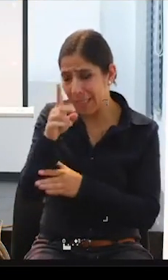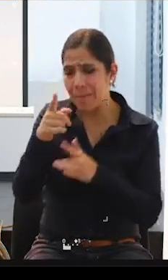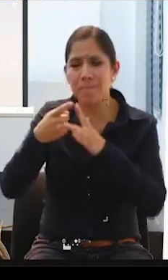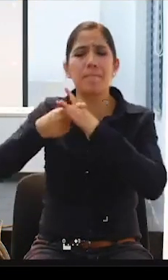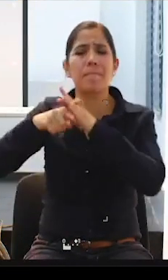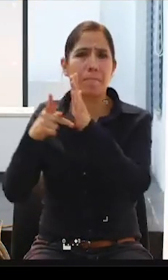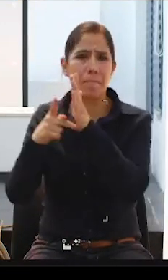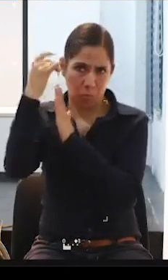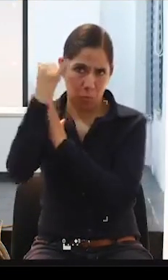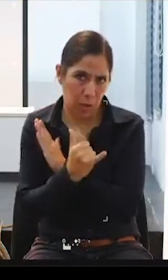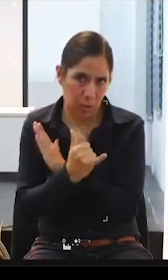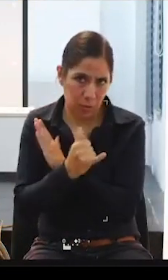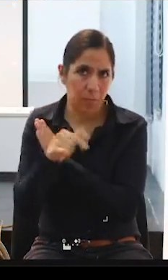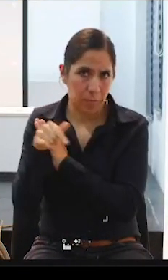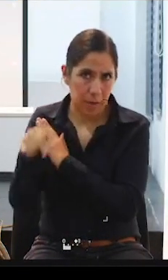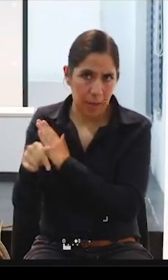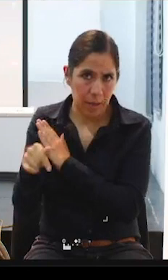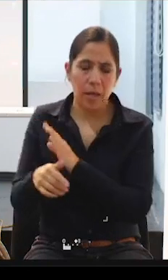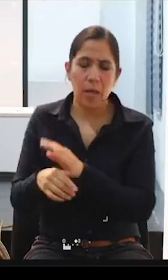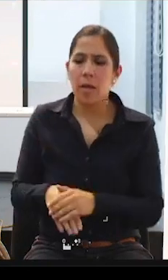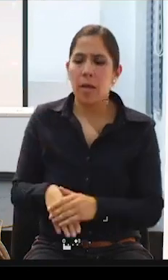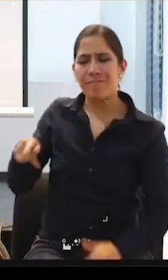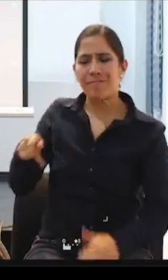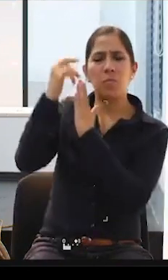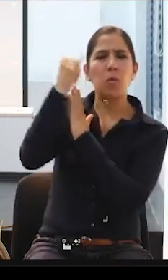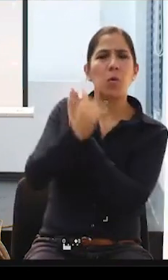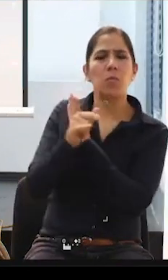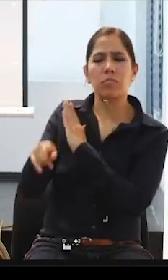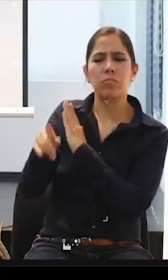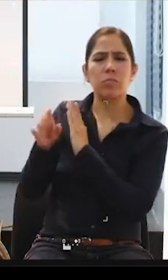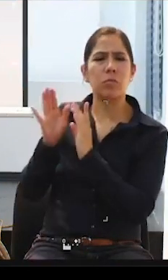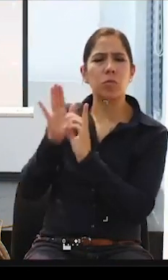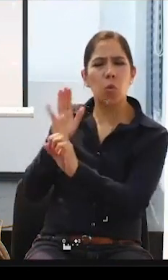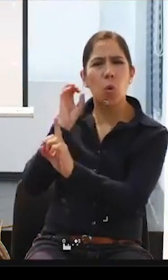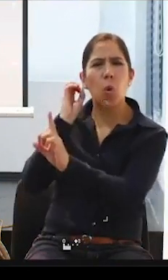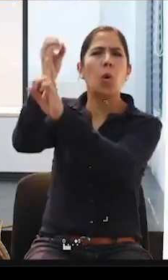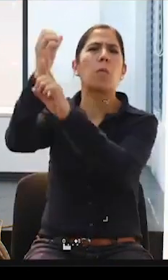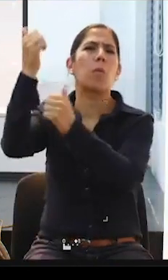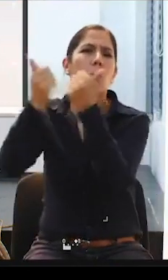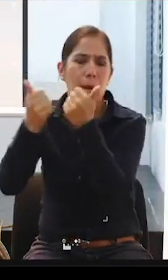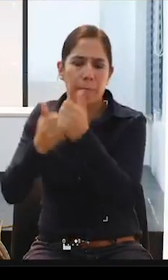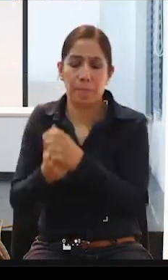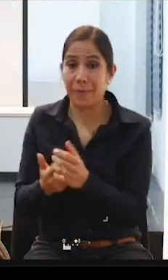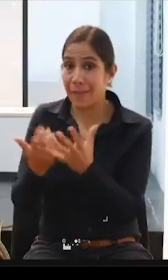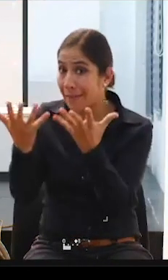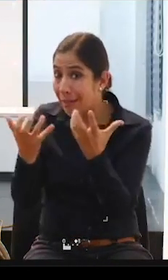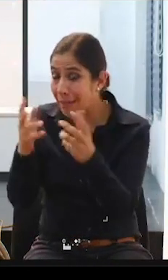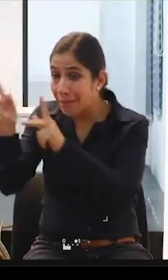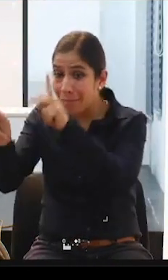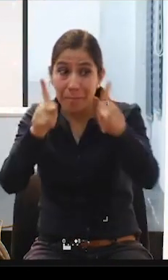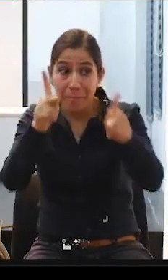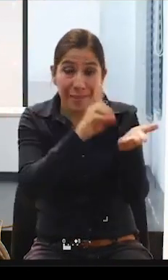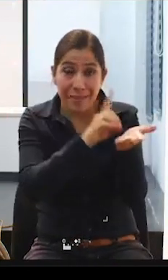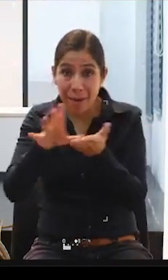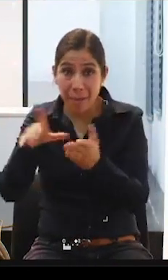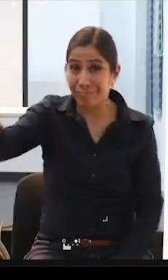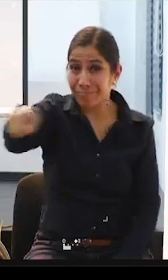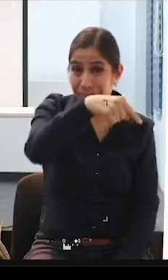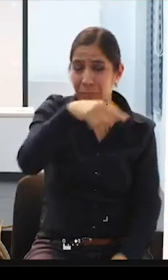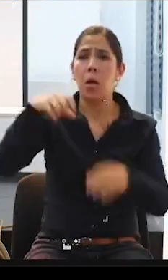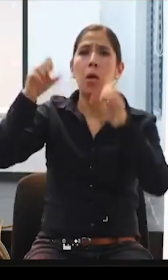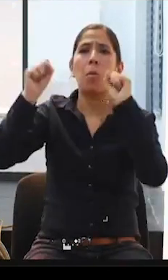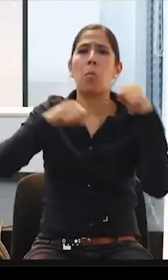precisamente su objetivo principal, el poder lograr la participación plena de las personas en situación de